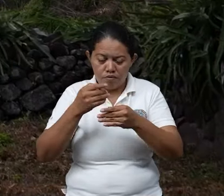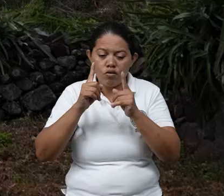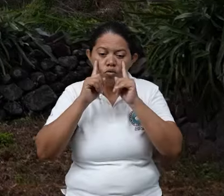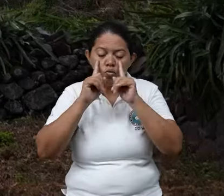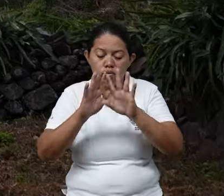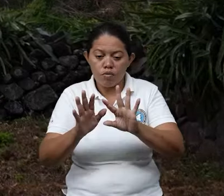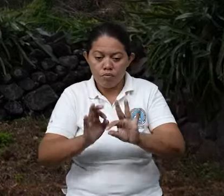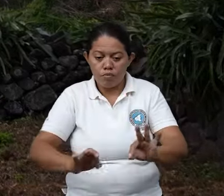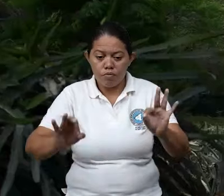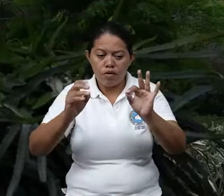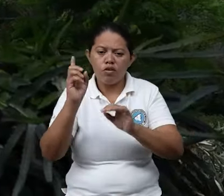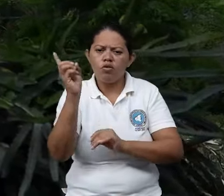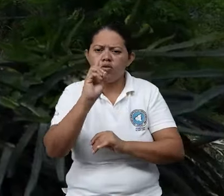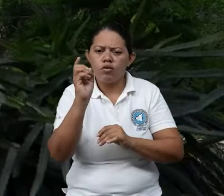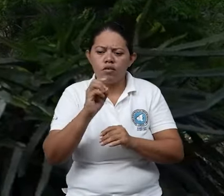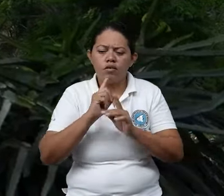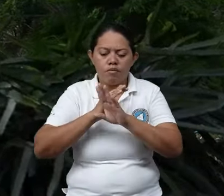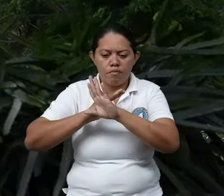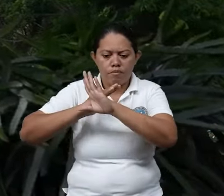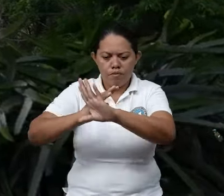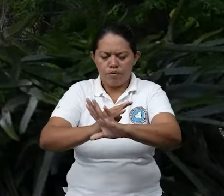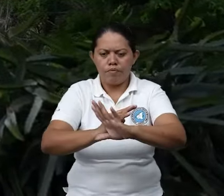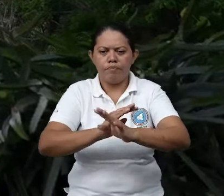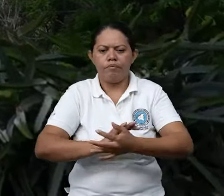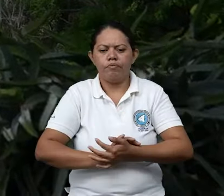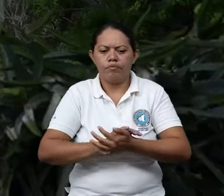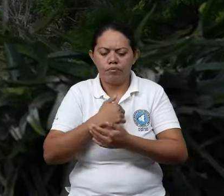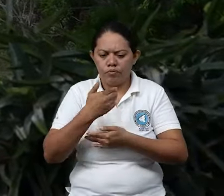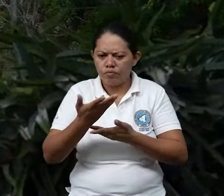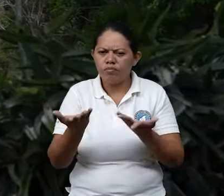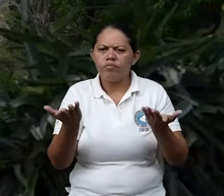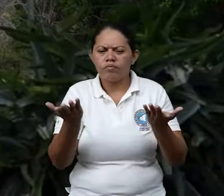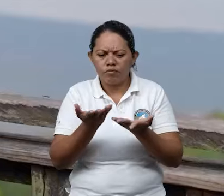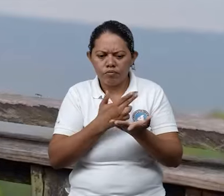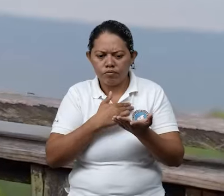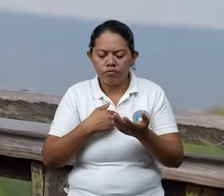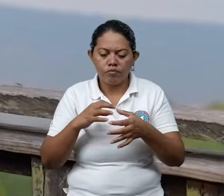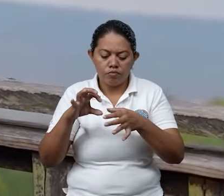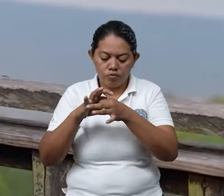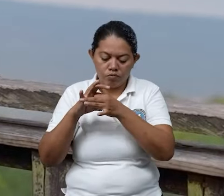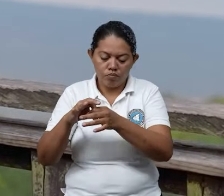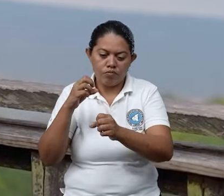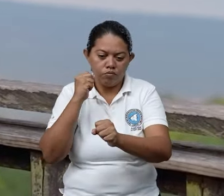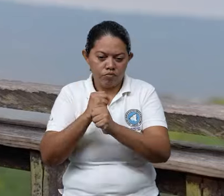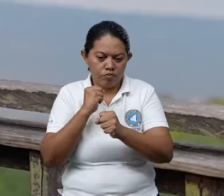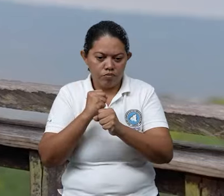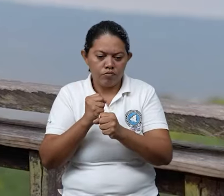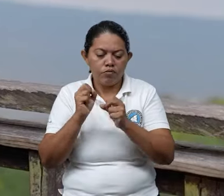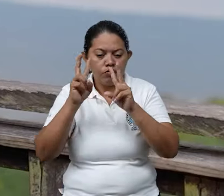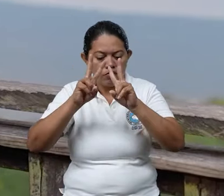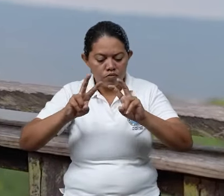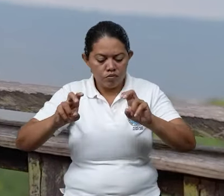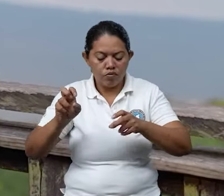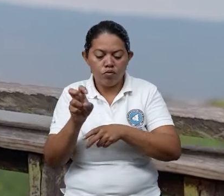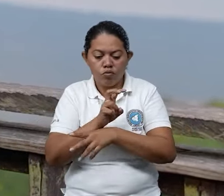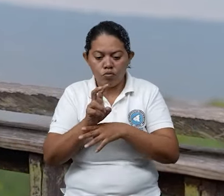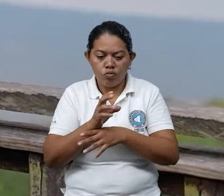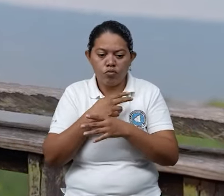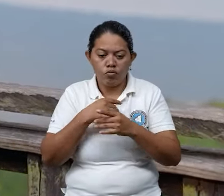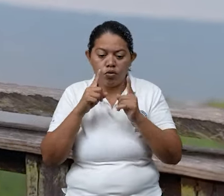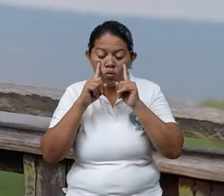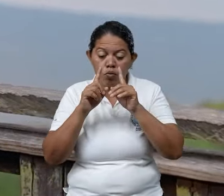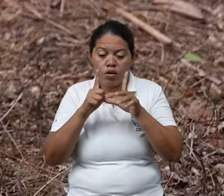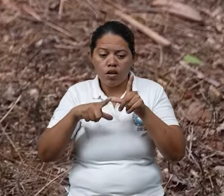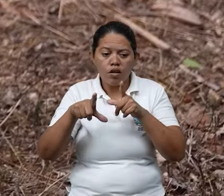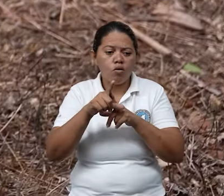de preparación desde la prevención. En ese sentido, trabajar con ellos es definir rutas de evacuación, zonas